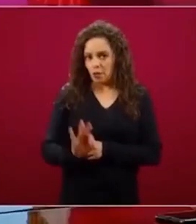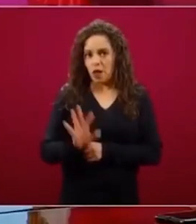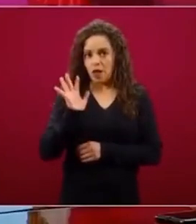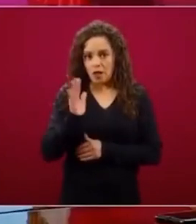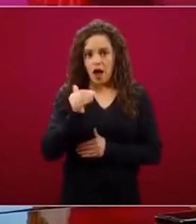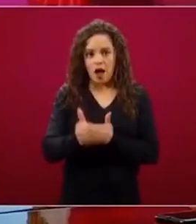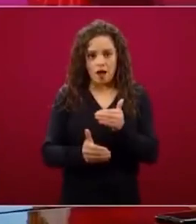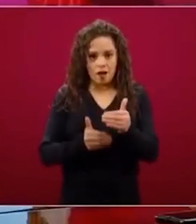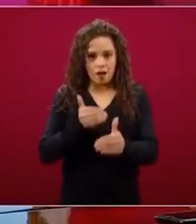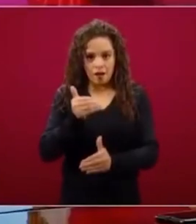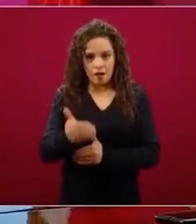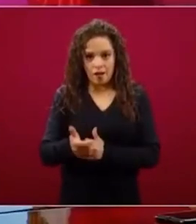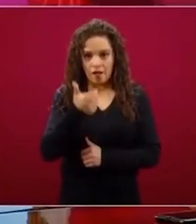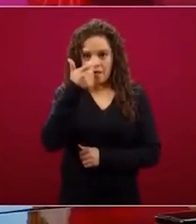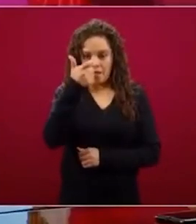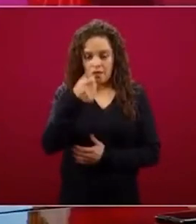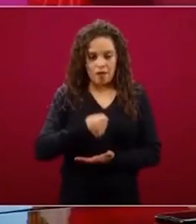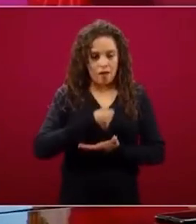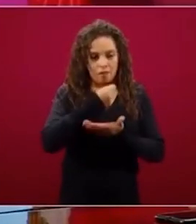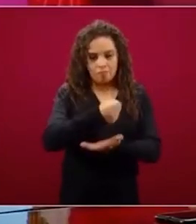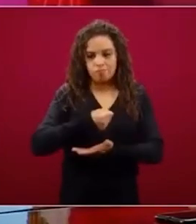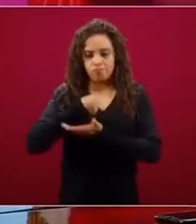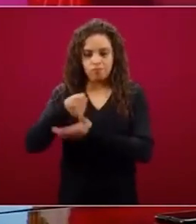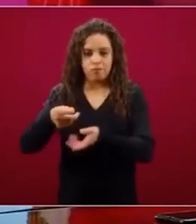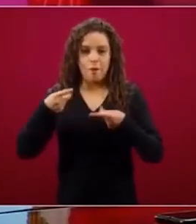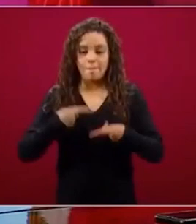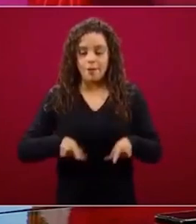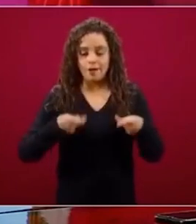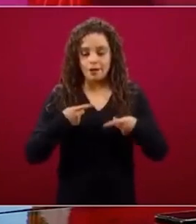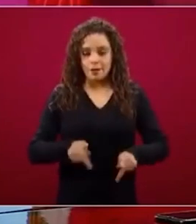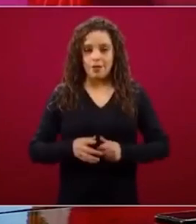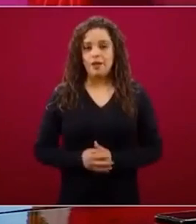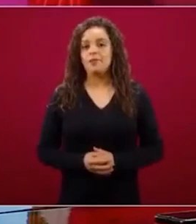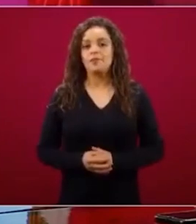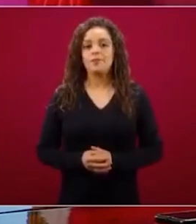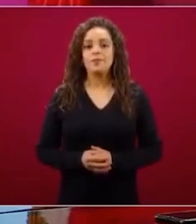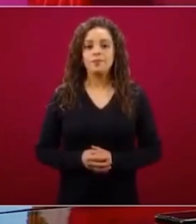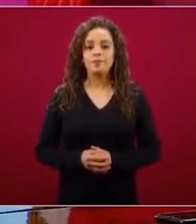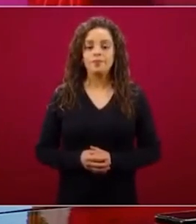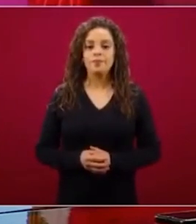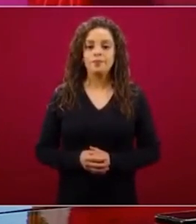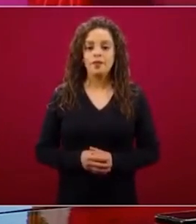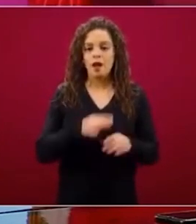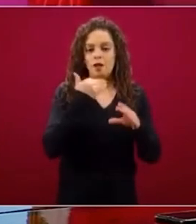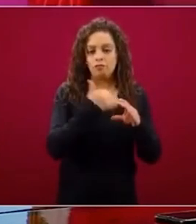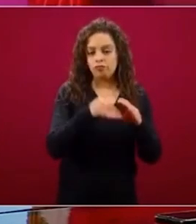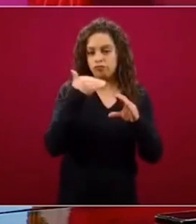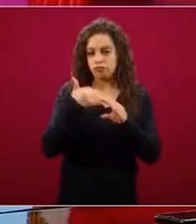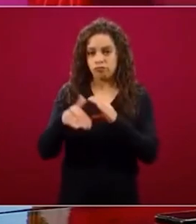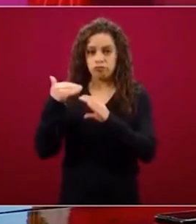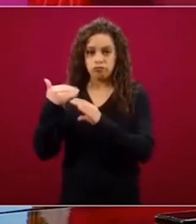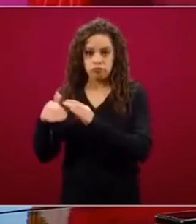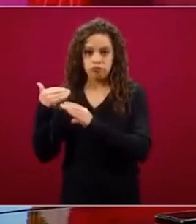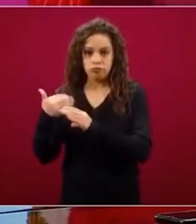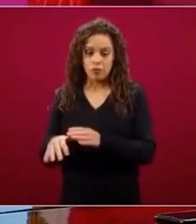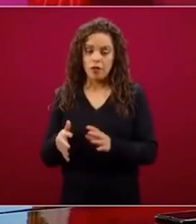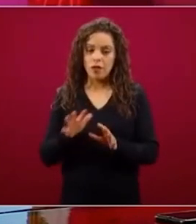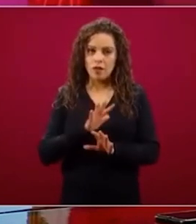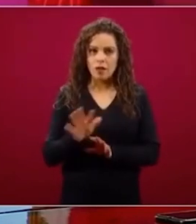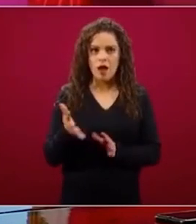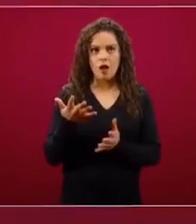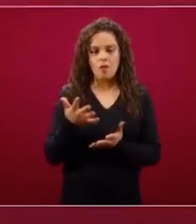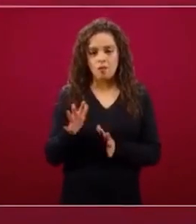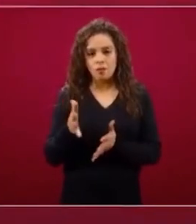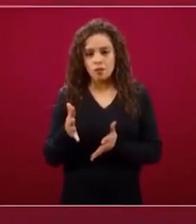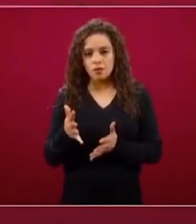la entrega de este recurso y hemos aproximadamente dispersado recursos que